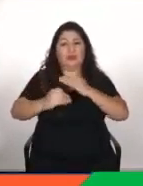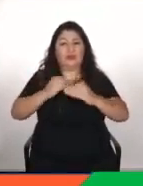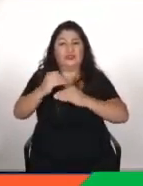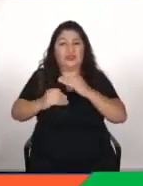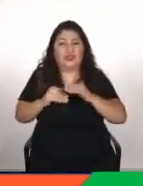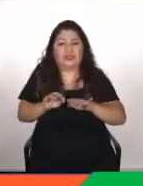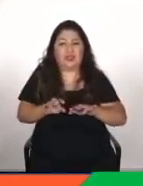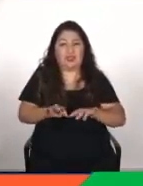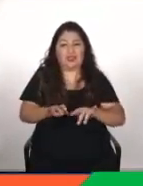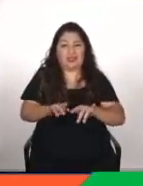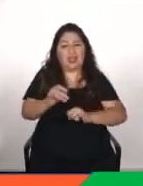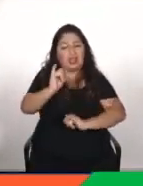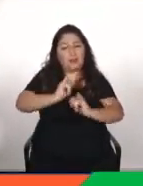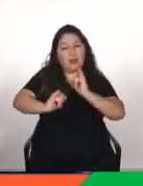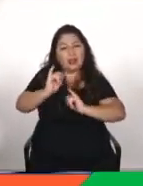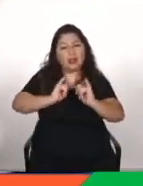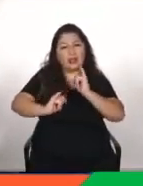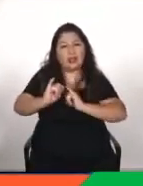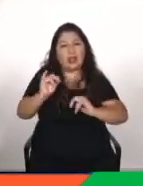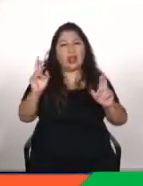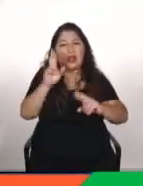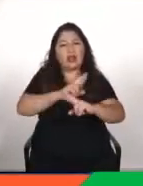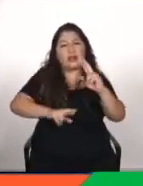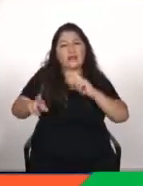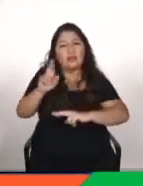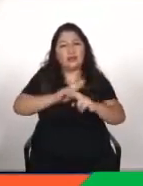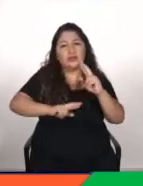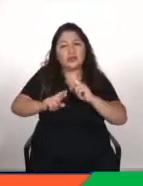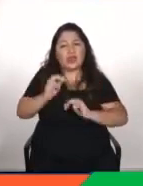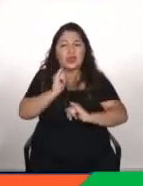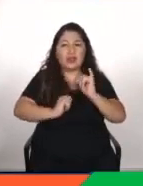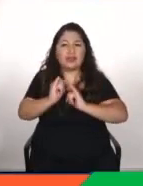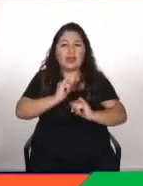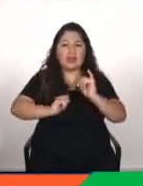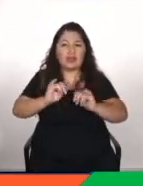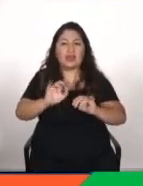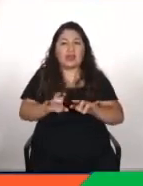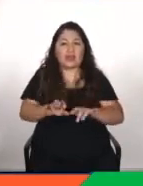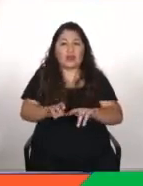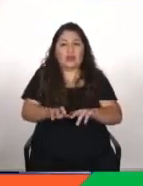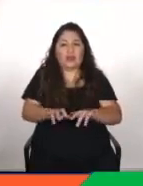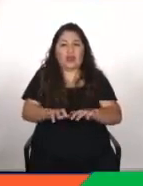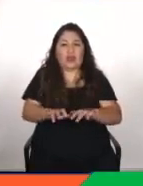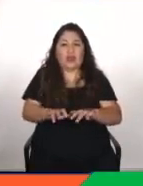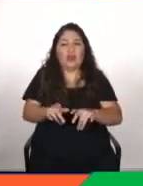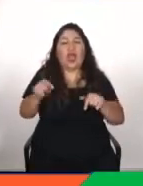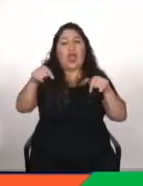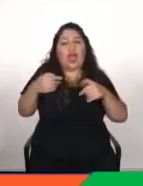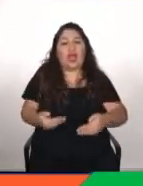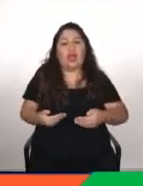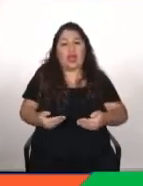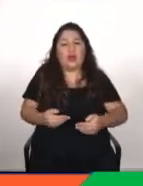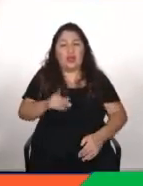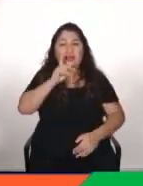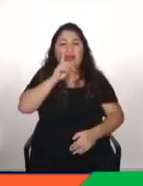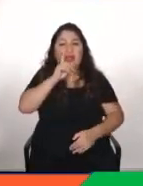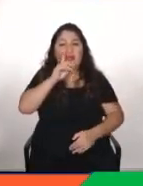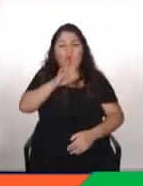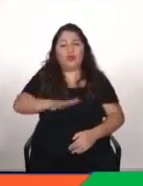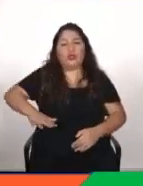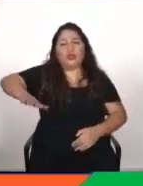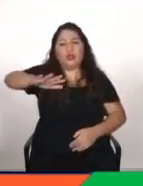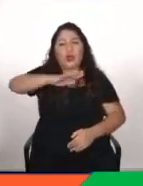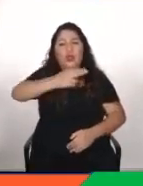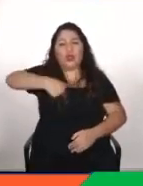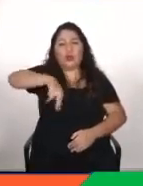revolución de internet a la revolución de los computadores pues ahora tenemos toda nuestra sociedad y cada vez más está